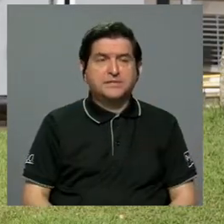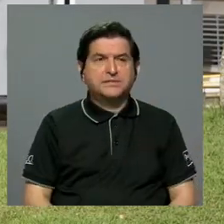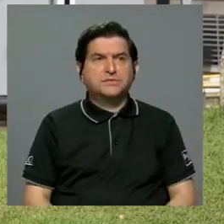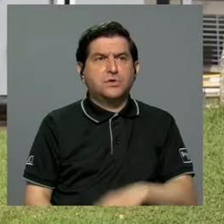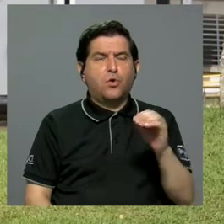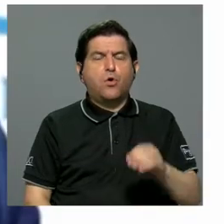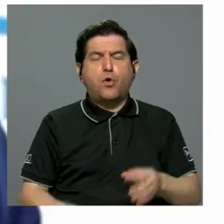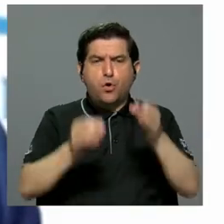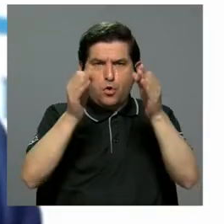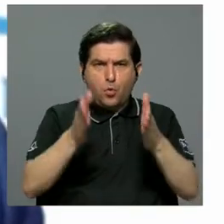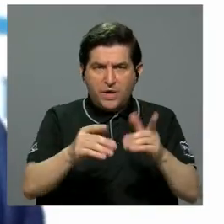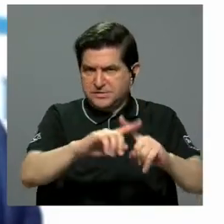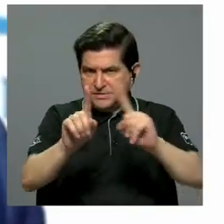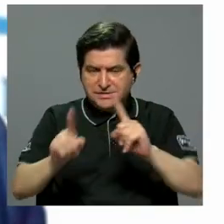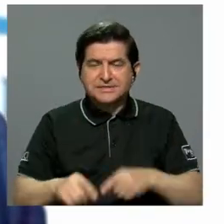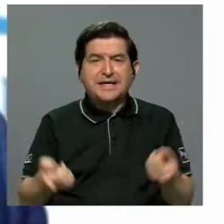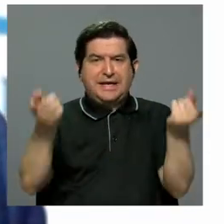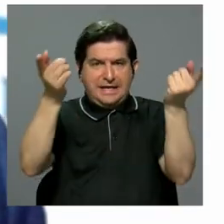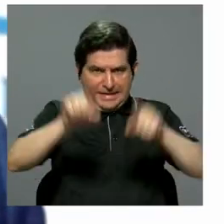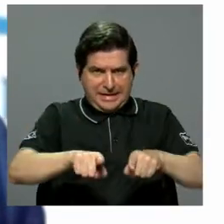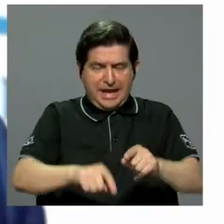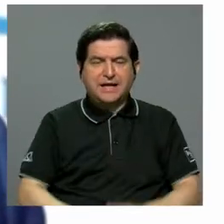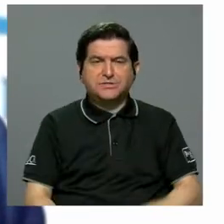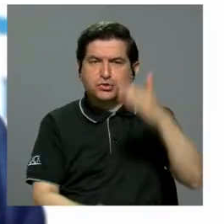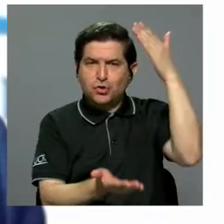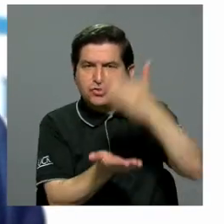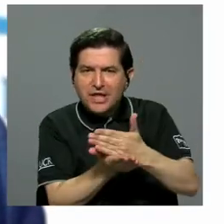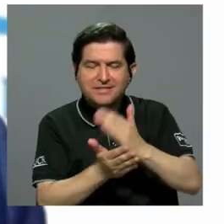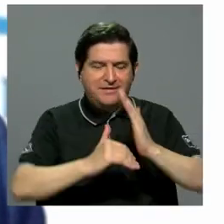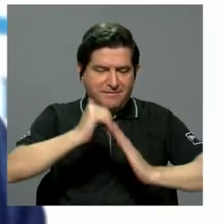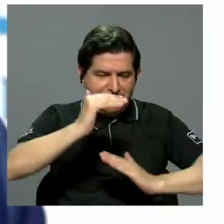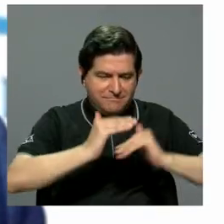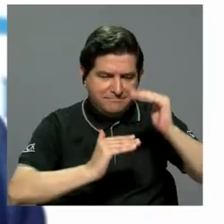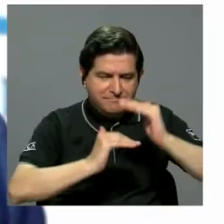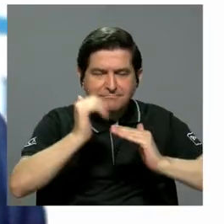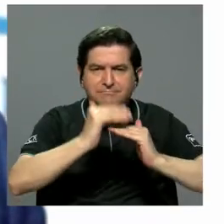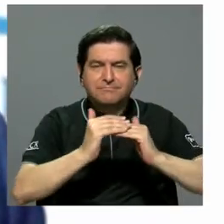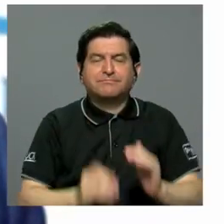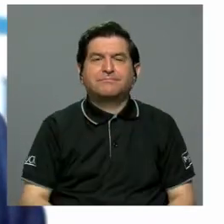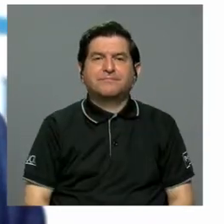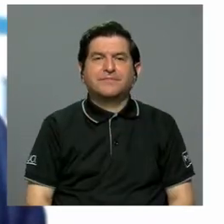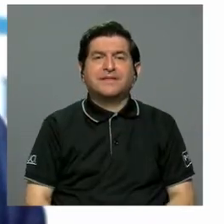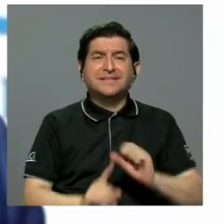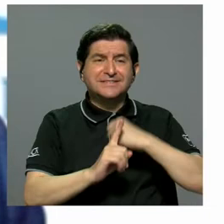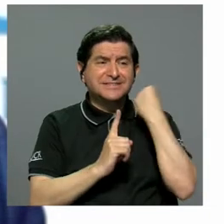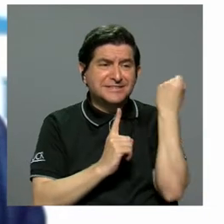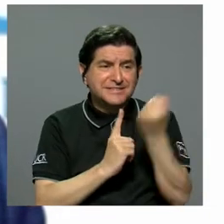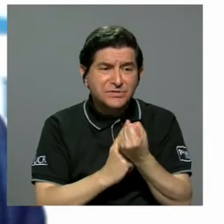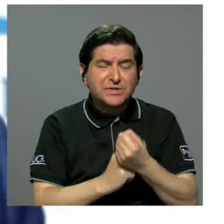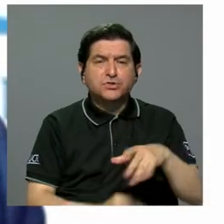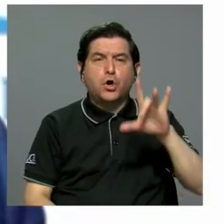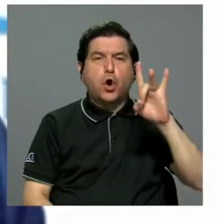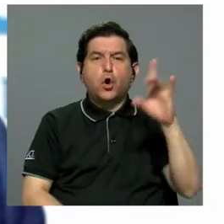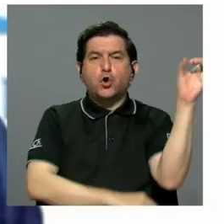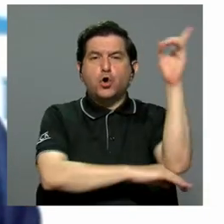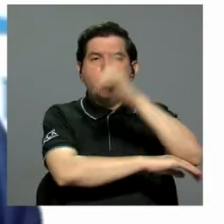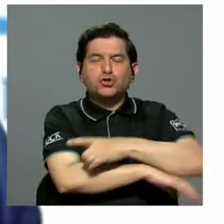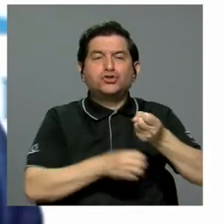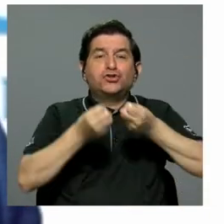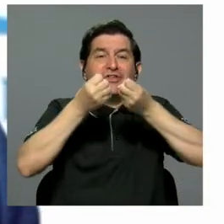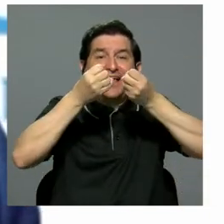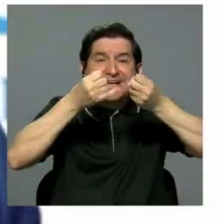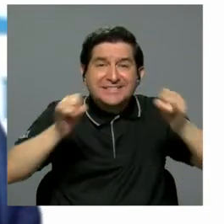de las juezas en este caso, para la construcción, estuvo ocho días